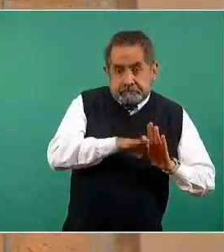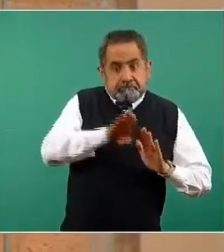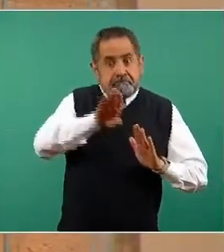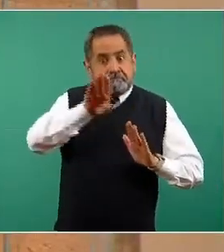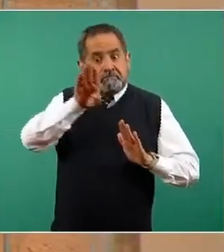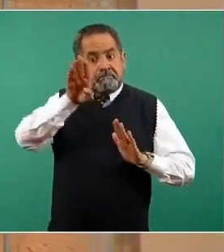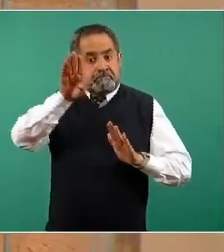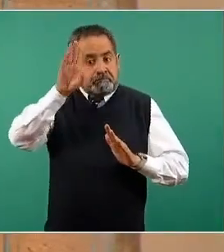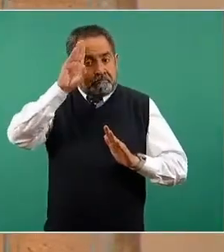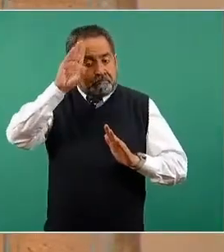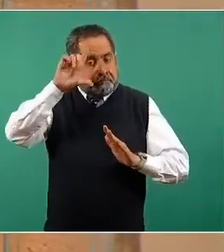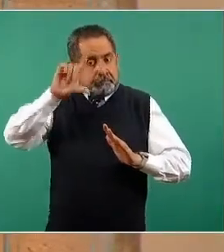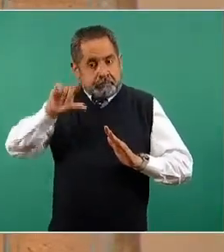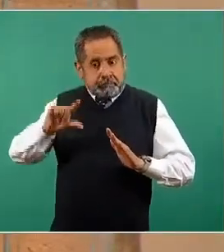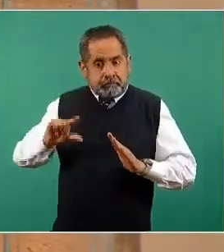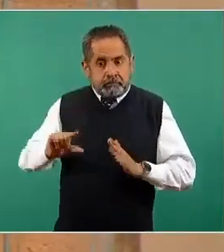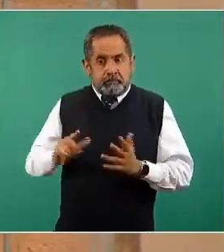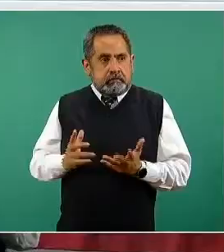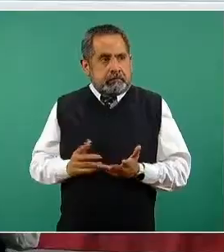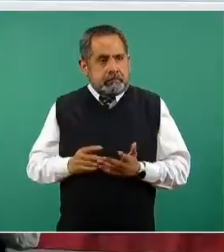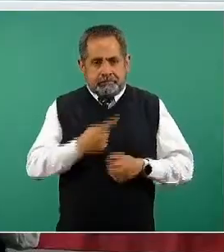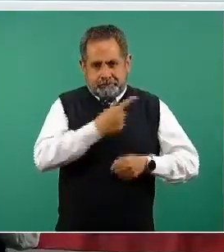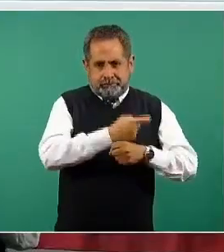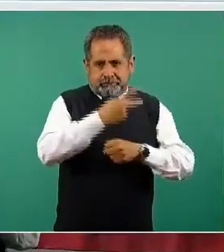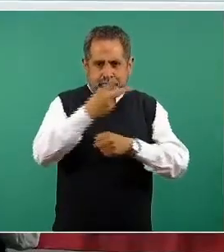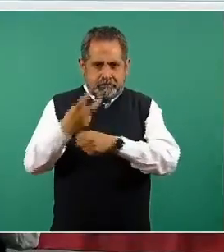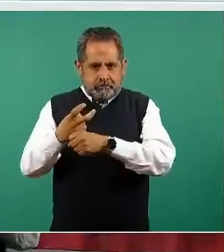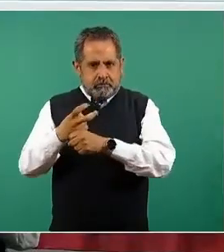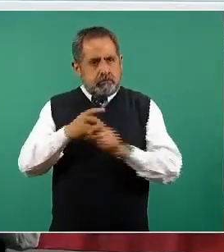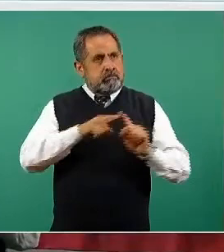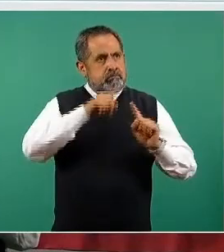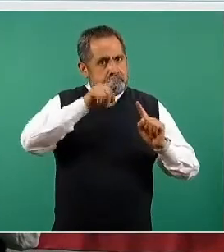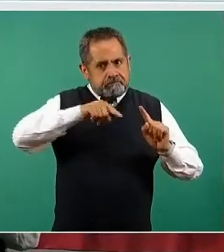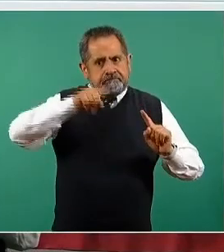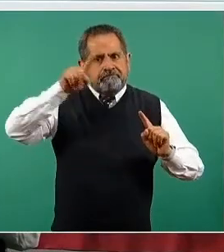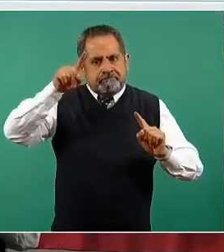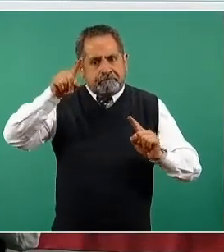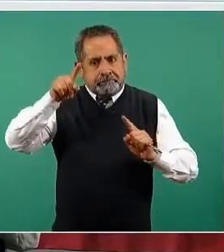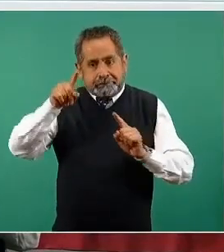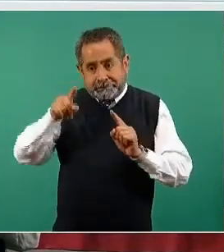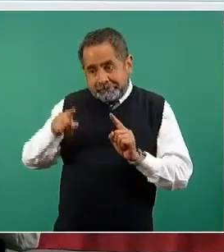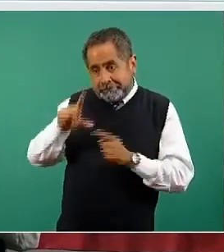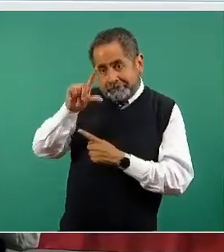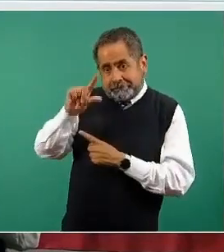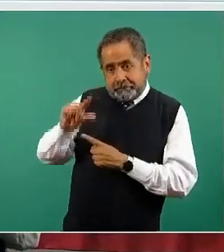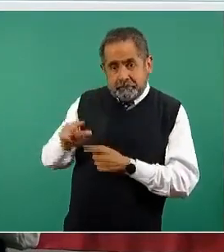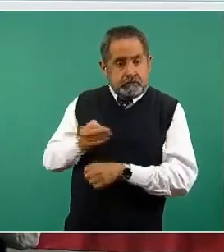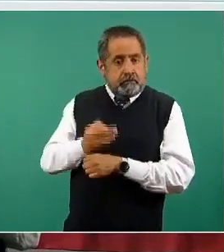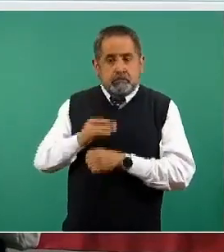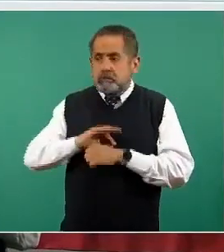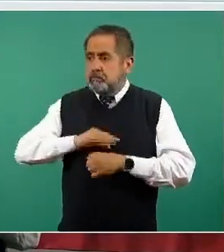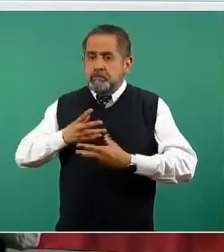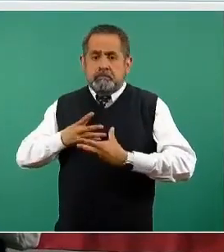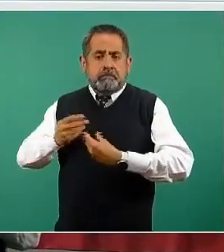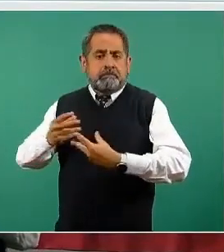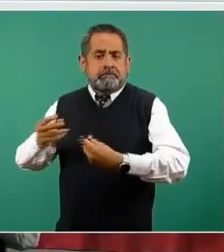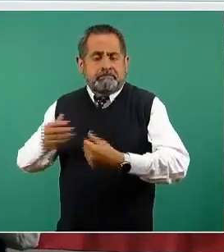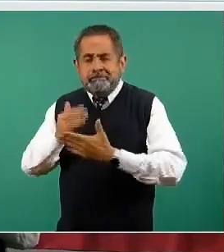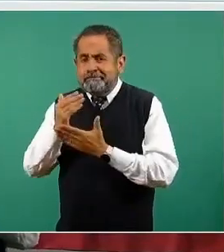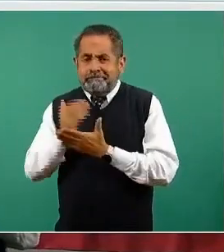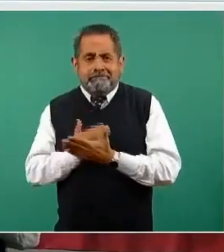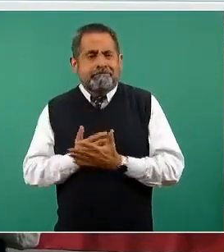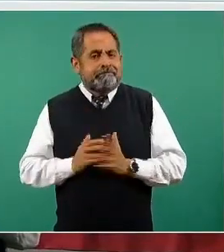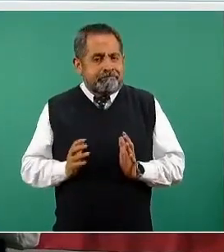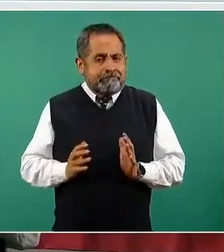ni qué decir obviamente de la segunda ola, pero estos niveles de transmisión de magnitud epidémica,